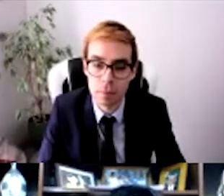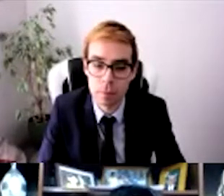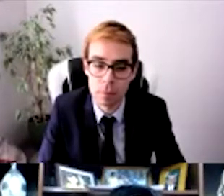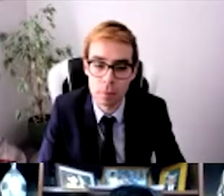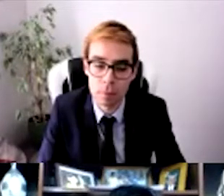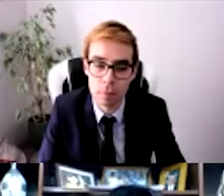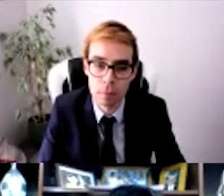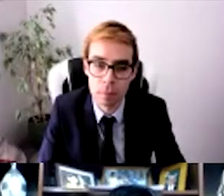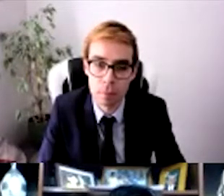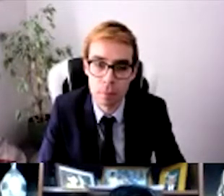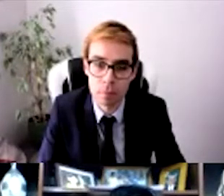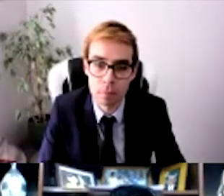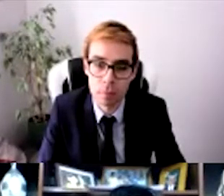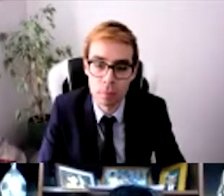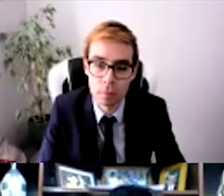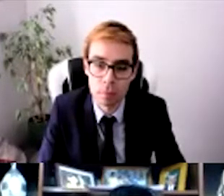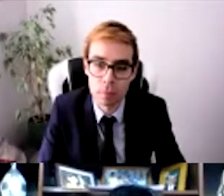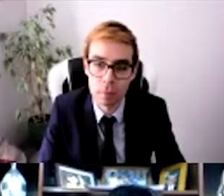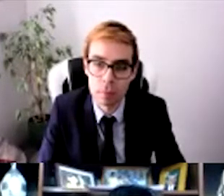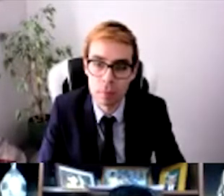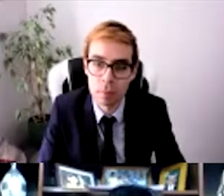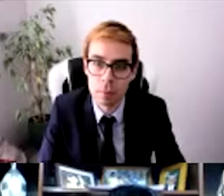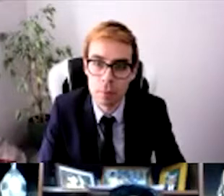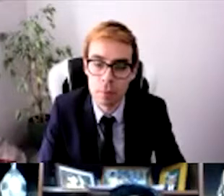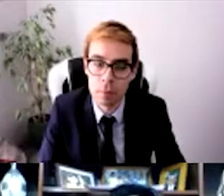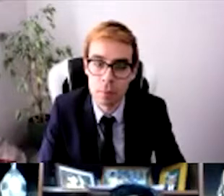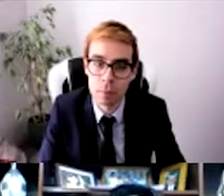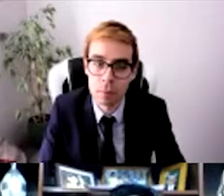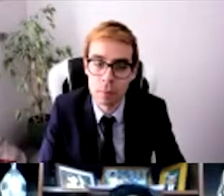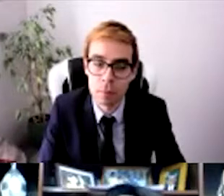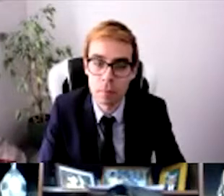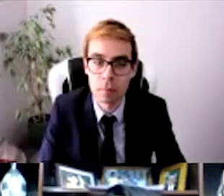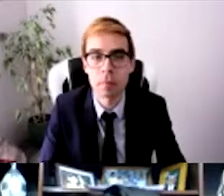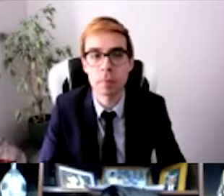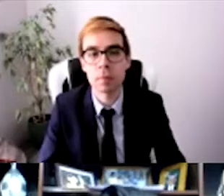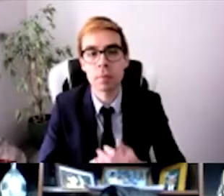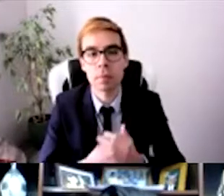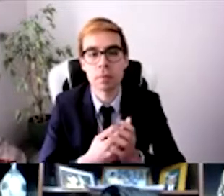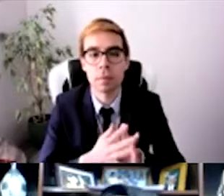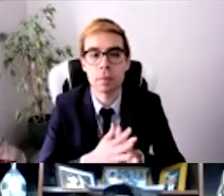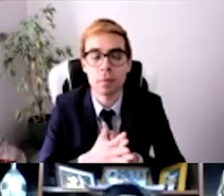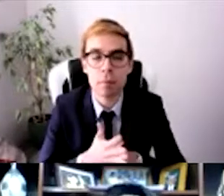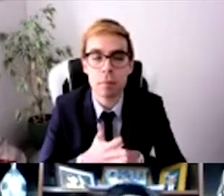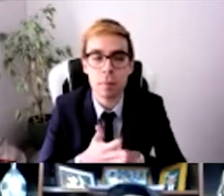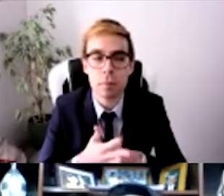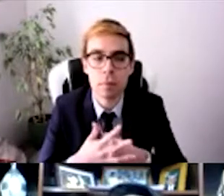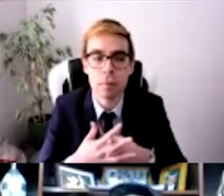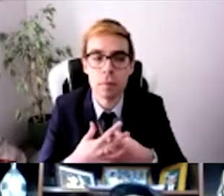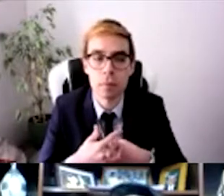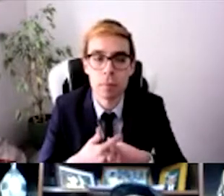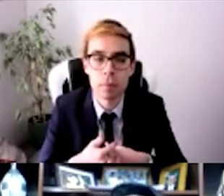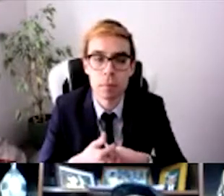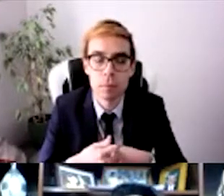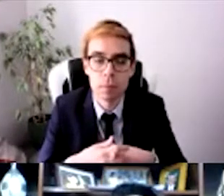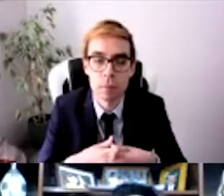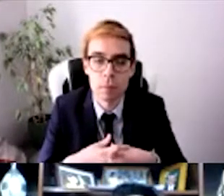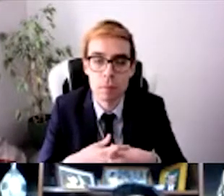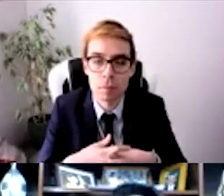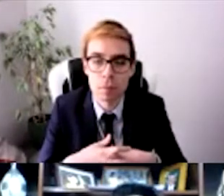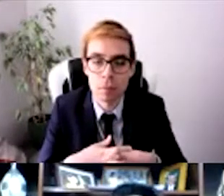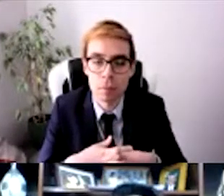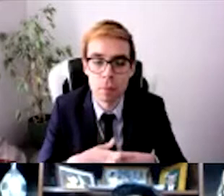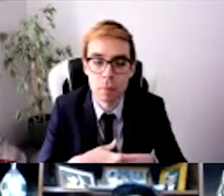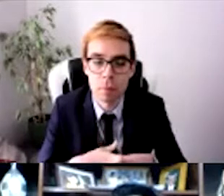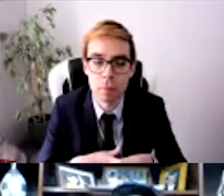Kosteter Santis, en su calidad de ministra de fe, tomará un juramento promesa solemne a todos